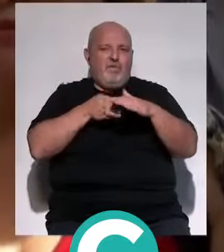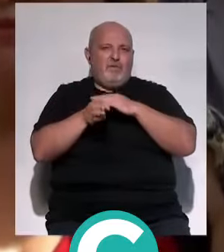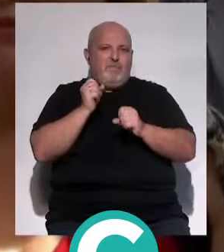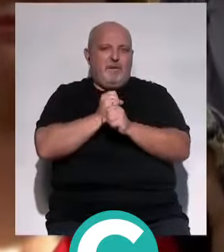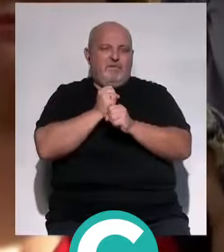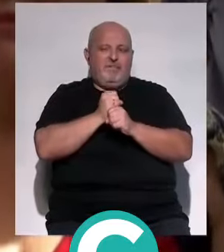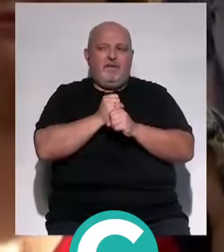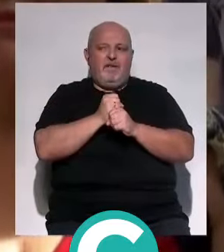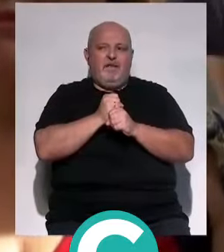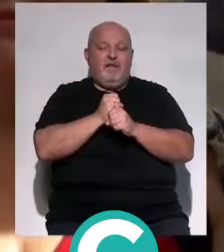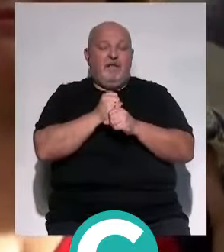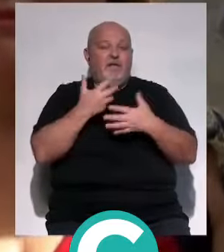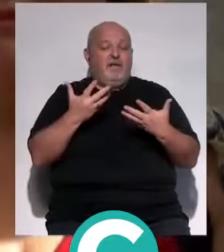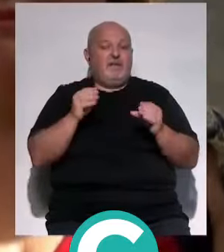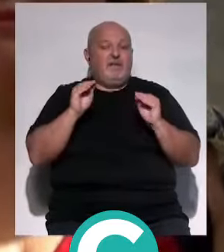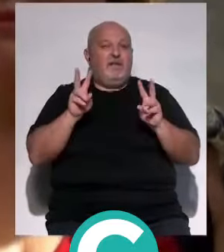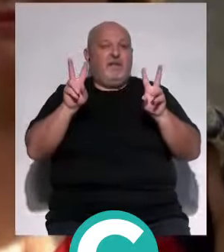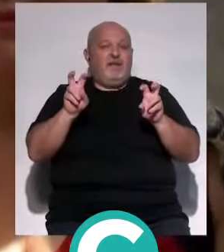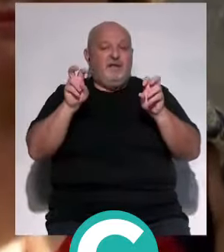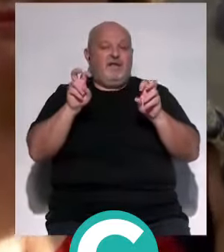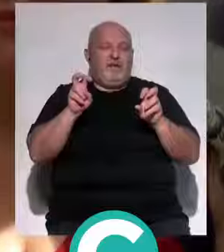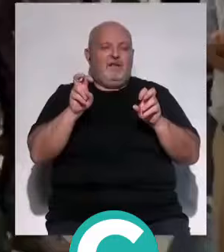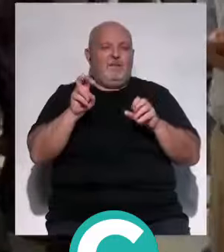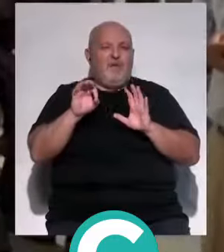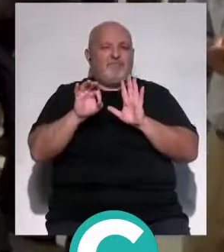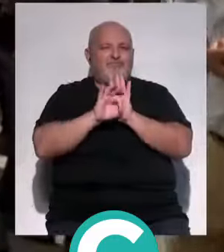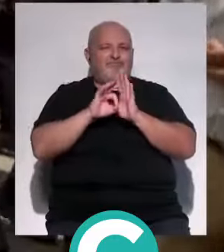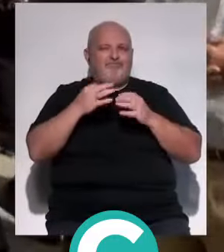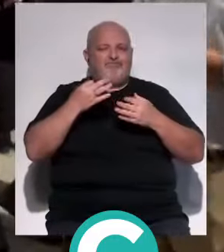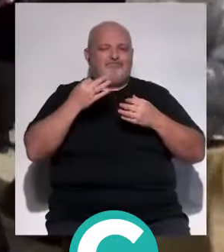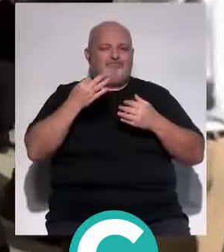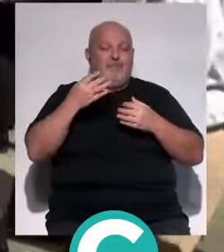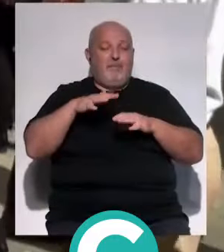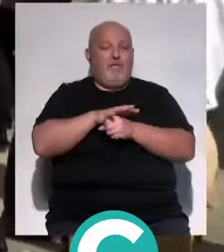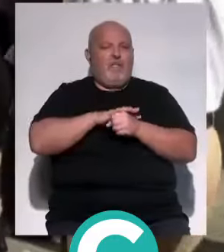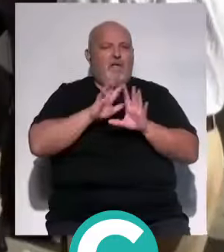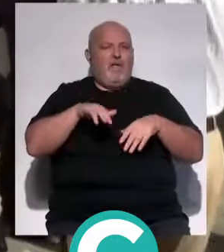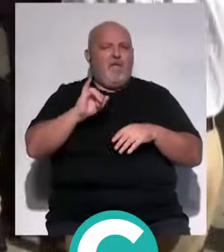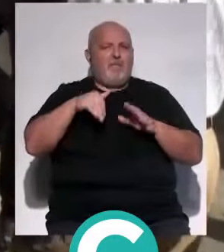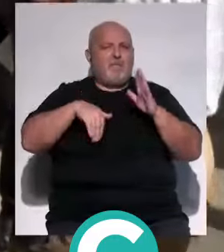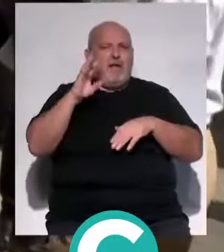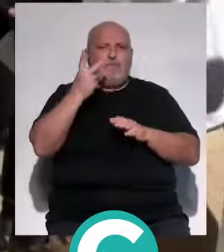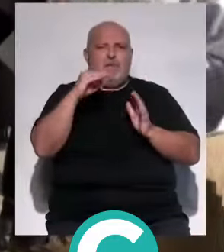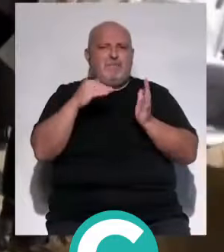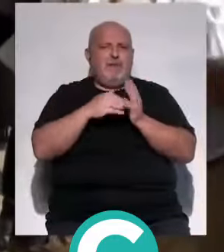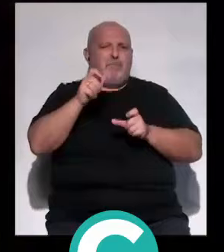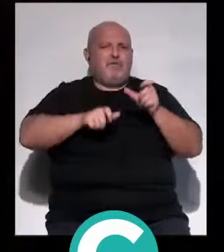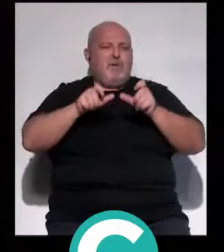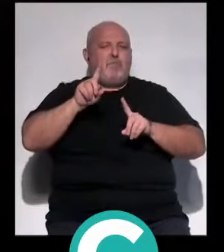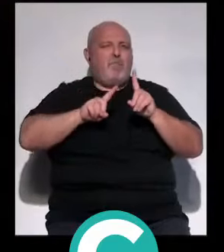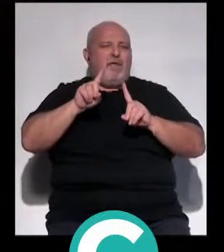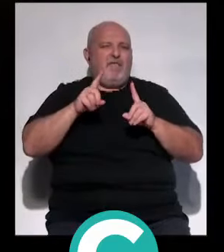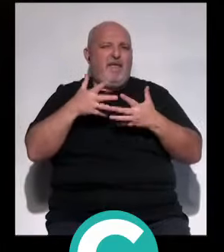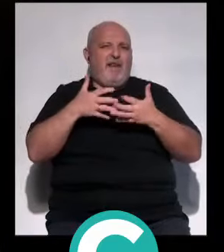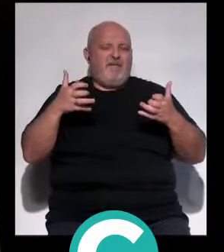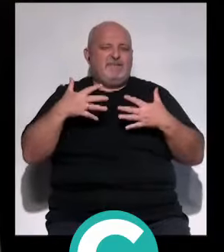En la provincia de Cádiz existen más de 20.000 personas con problemas